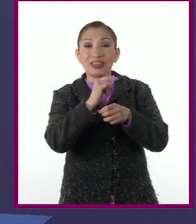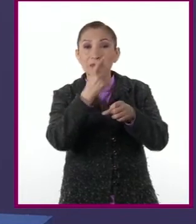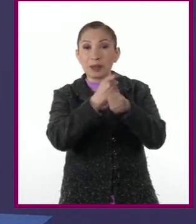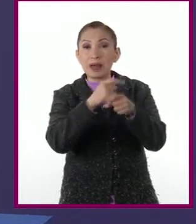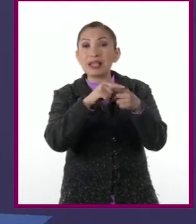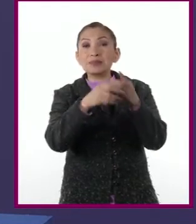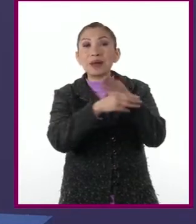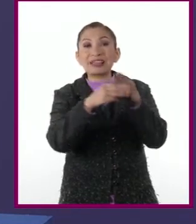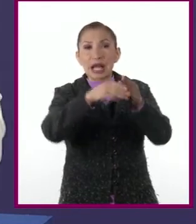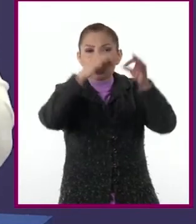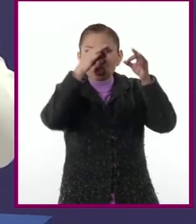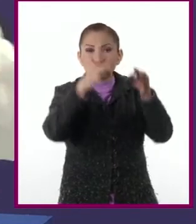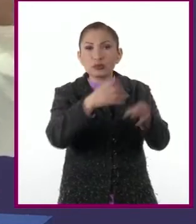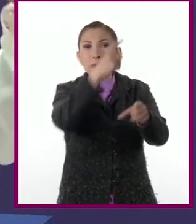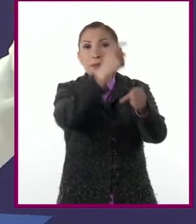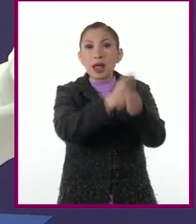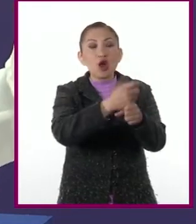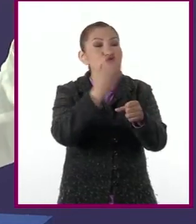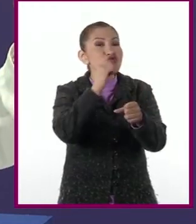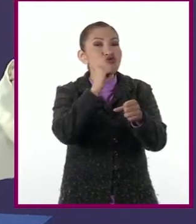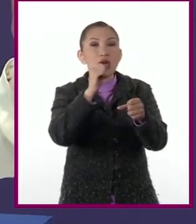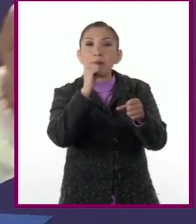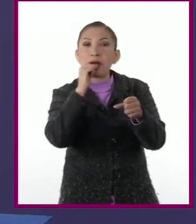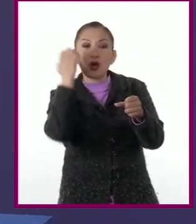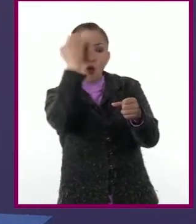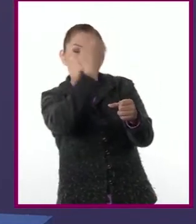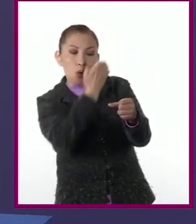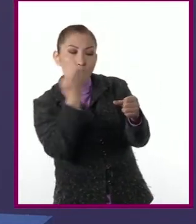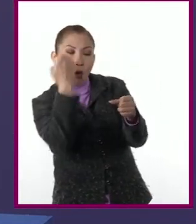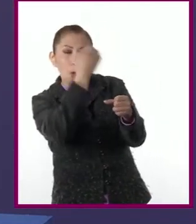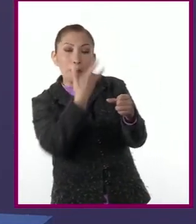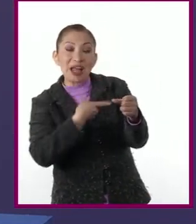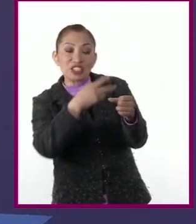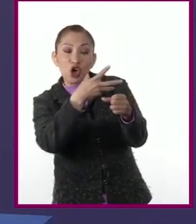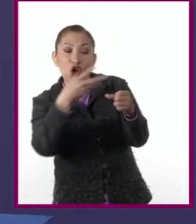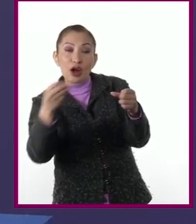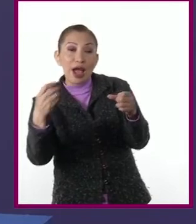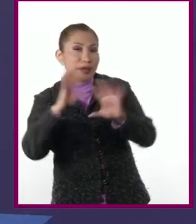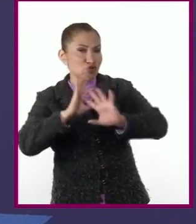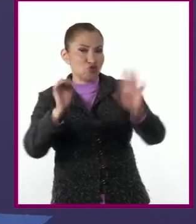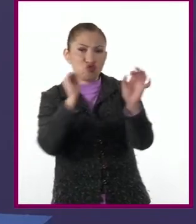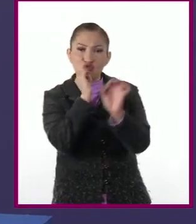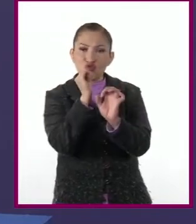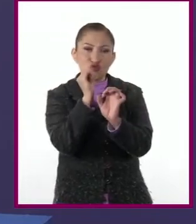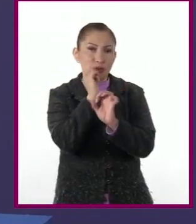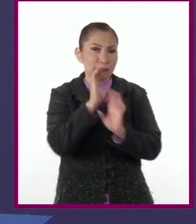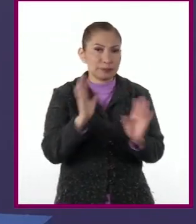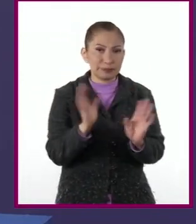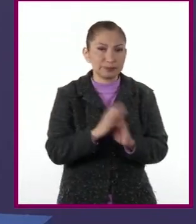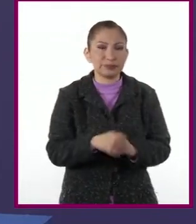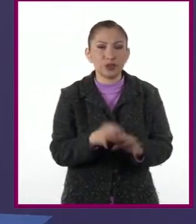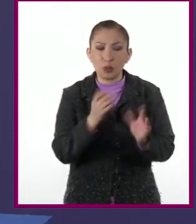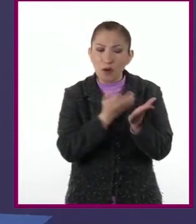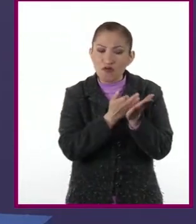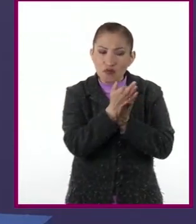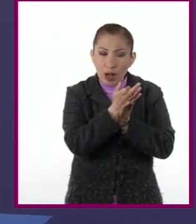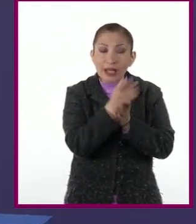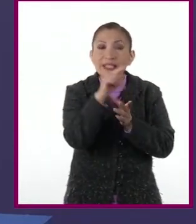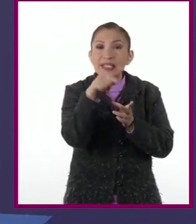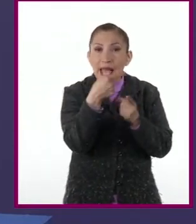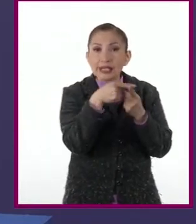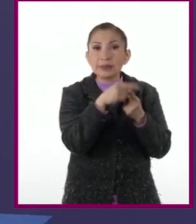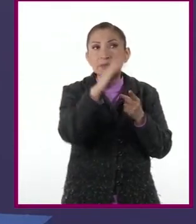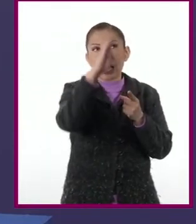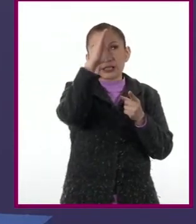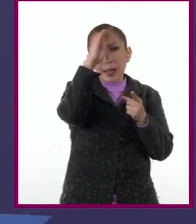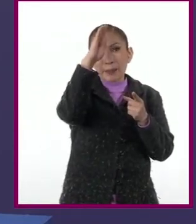materiales originales que no han sido filtrados a través de la interpretación o evaluación de otros y representan